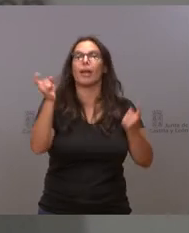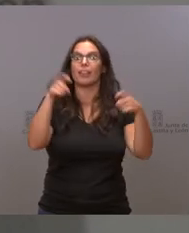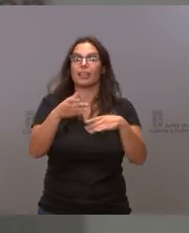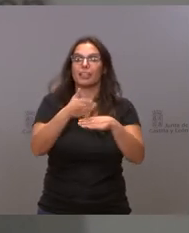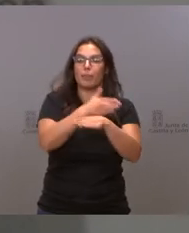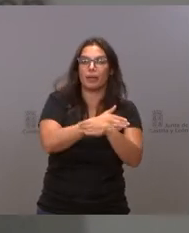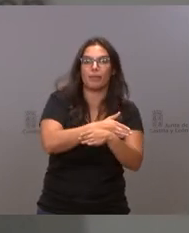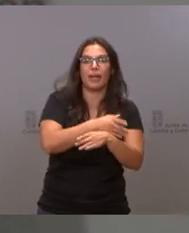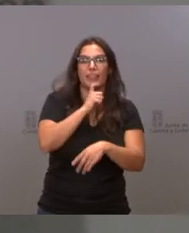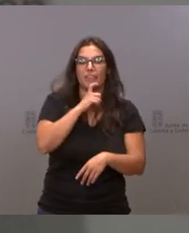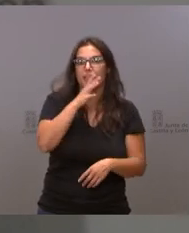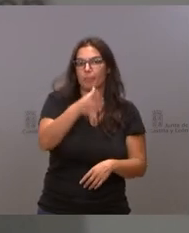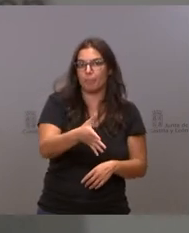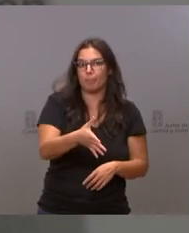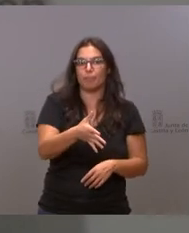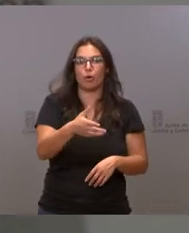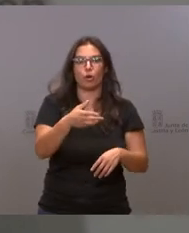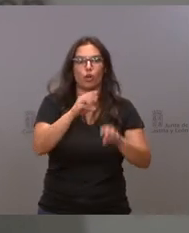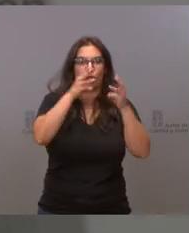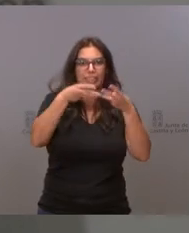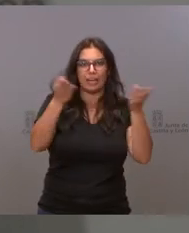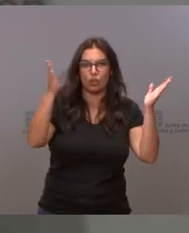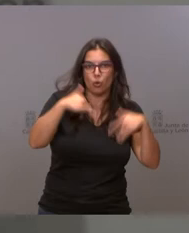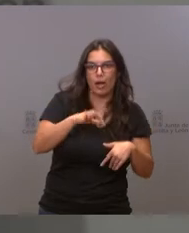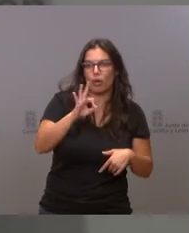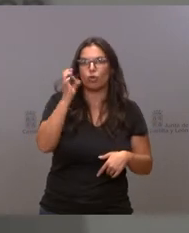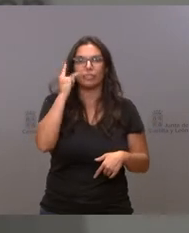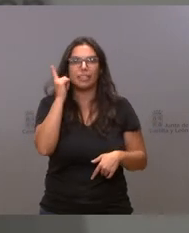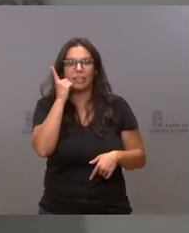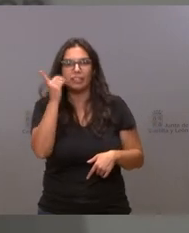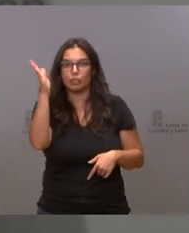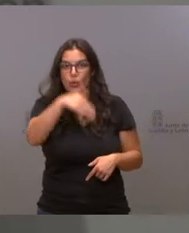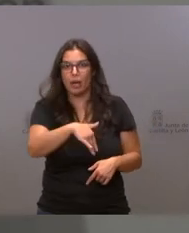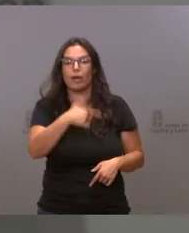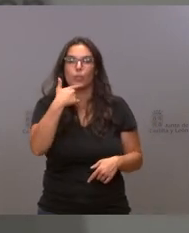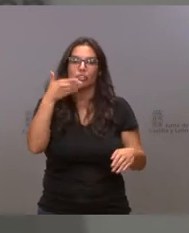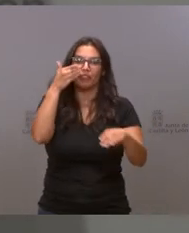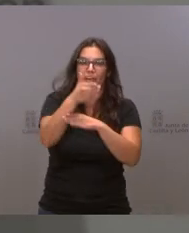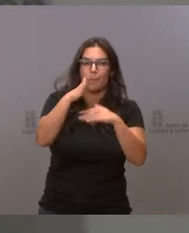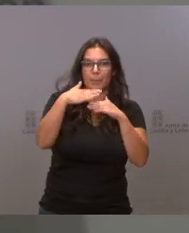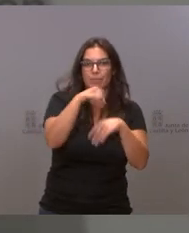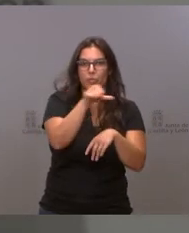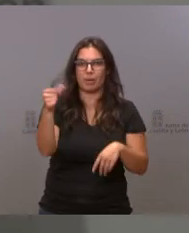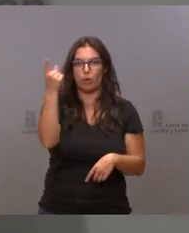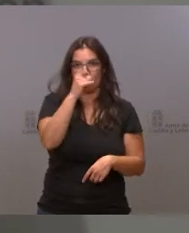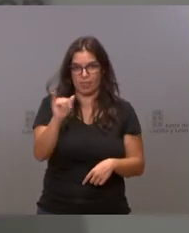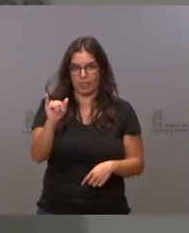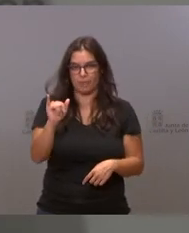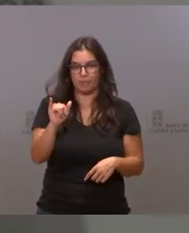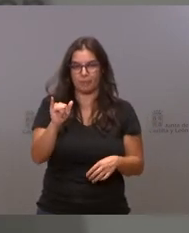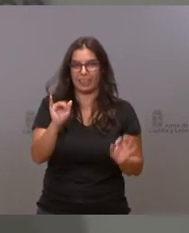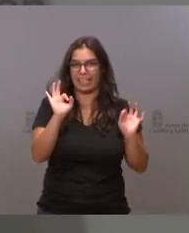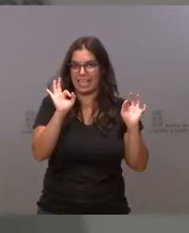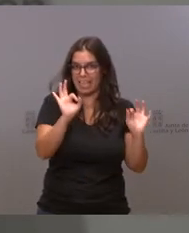por falta de conectividad o por falta de teléfono se irá al menos una vez a la semana. Eso es